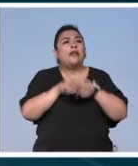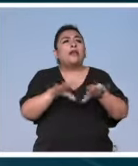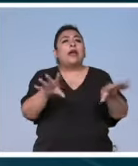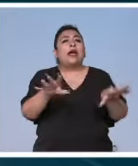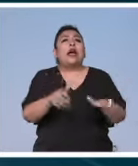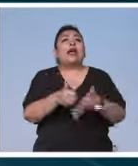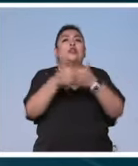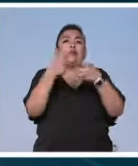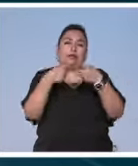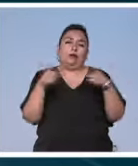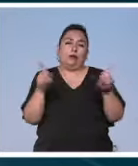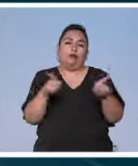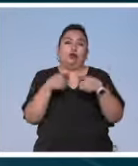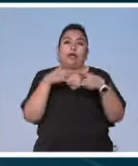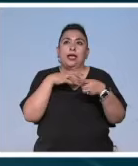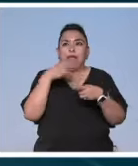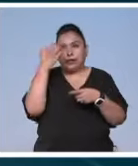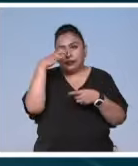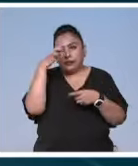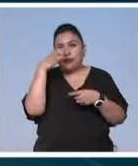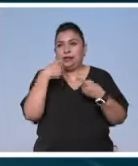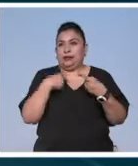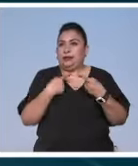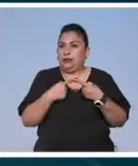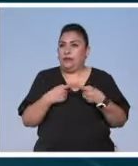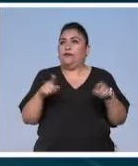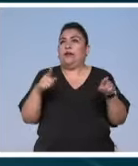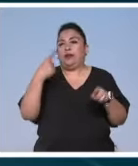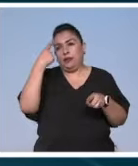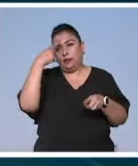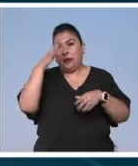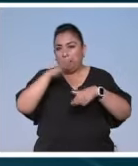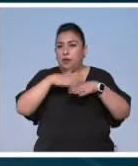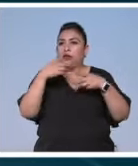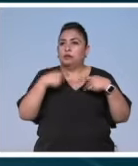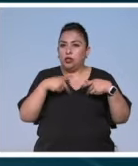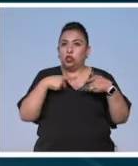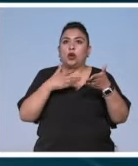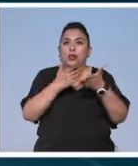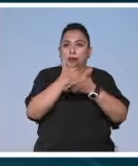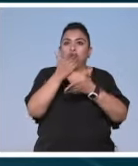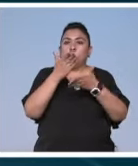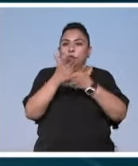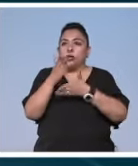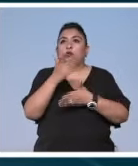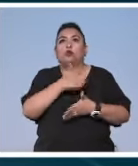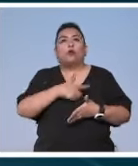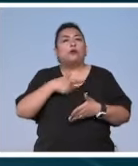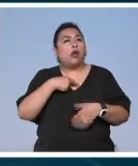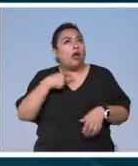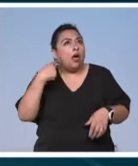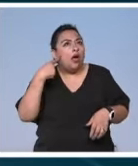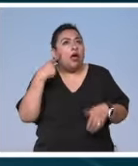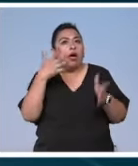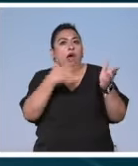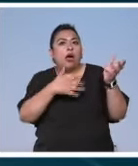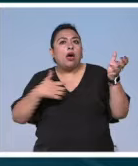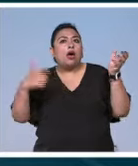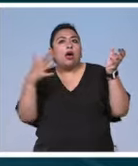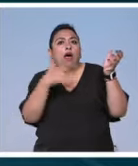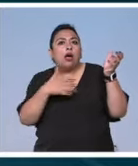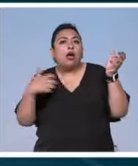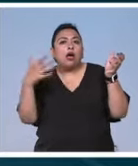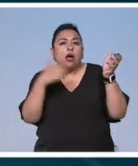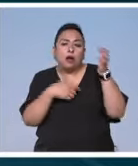música y crear experiencias escénicas distintas para que más personas puedan acceder y disfrutar de la escucha del arpa clásica.